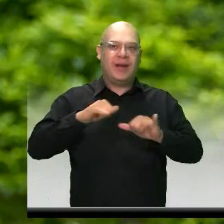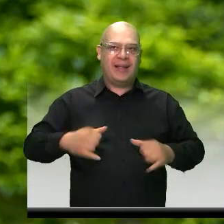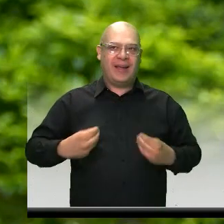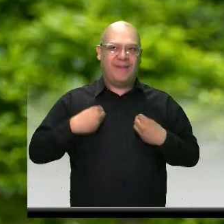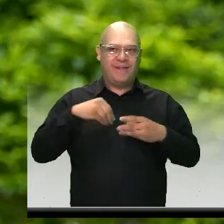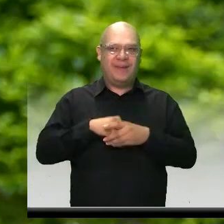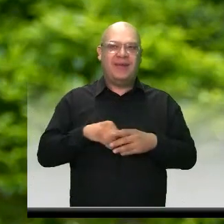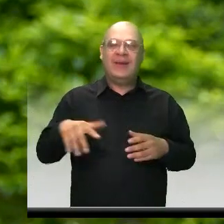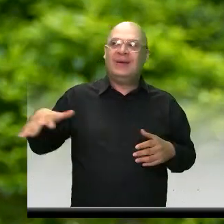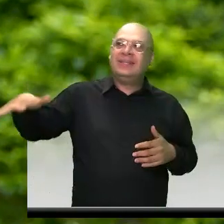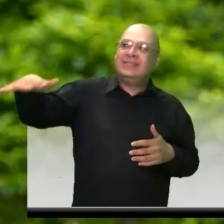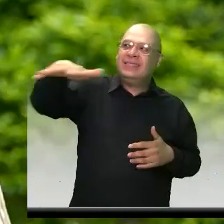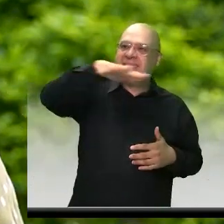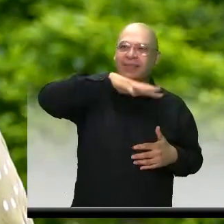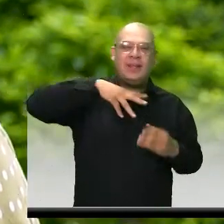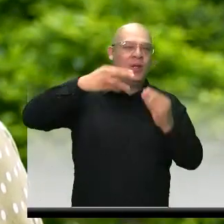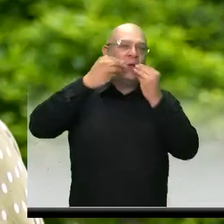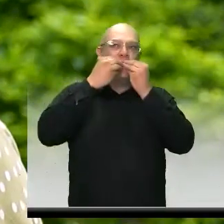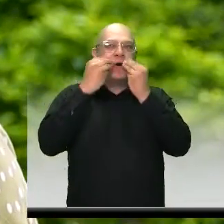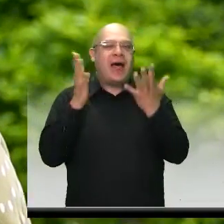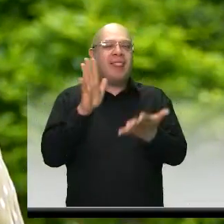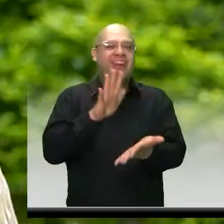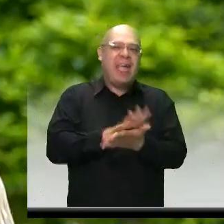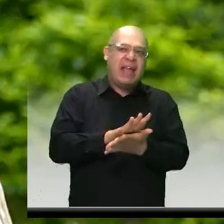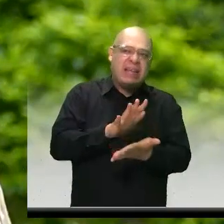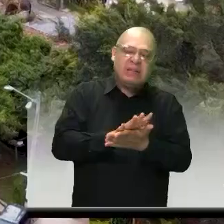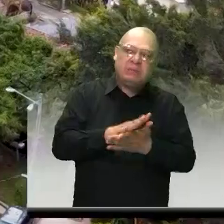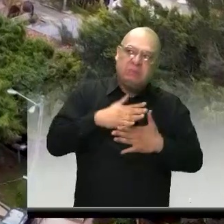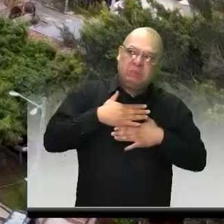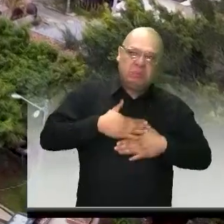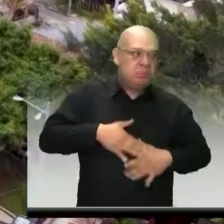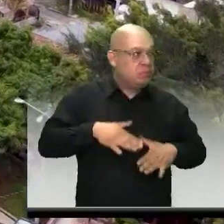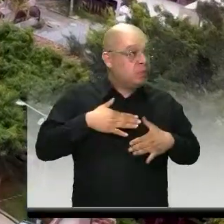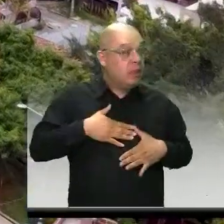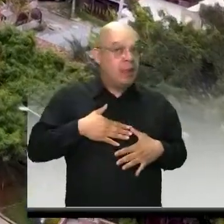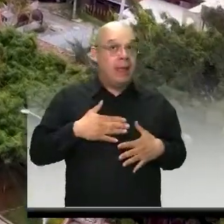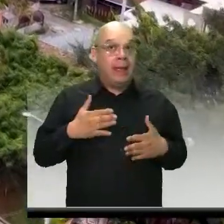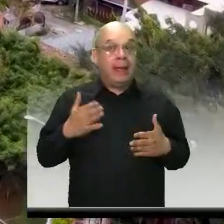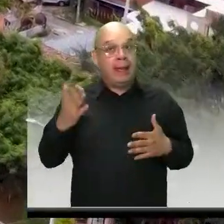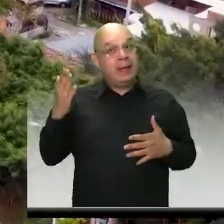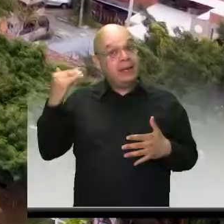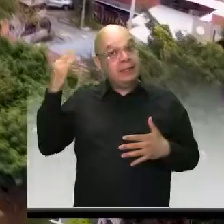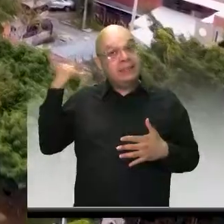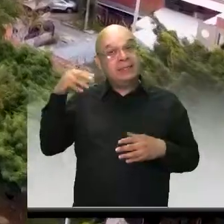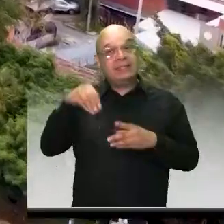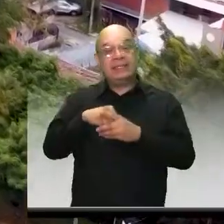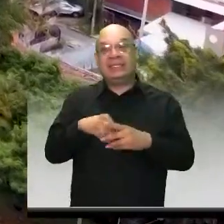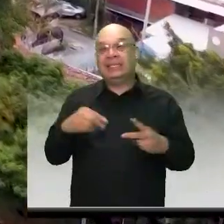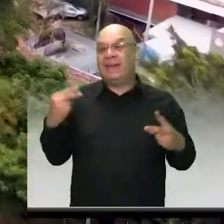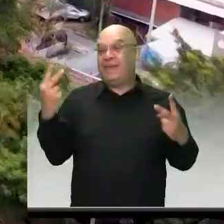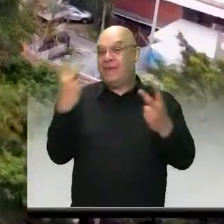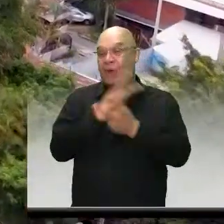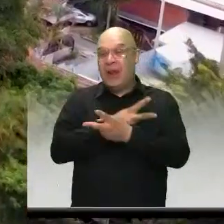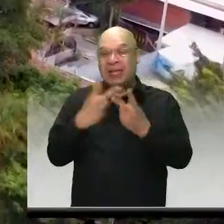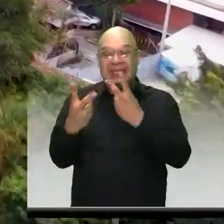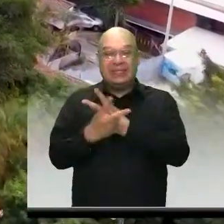muy, muy tranquilo. Porque en la época que hubo tanta violencia, tanta cosa,